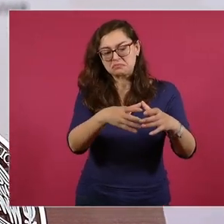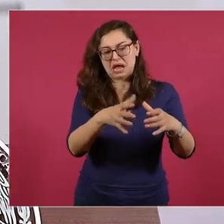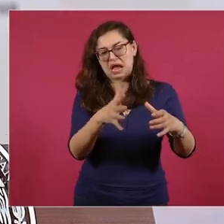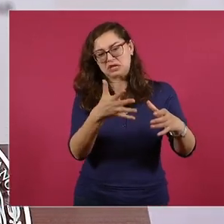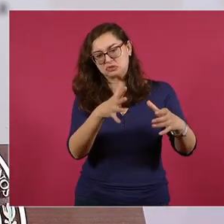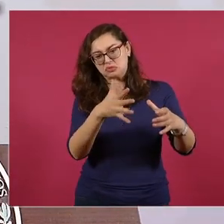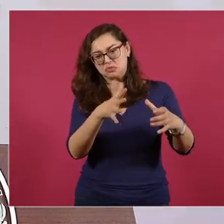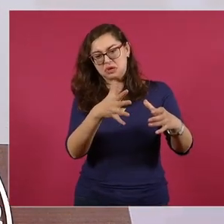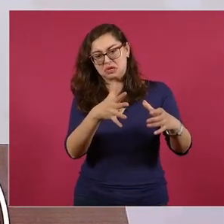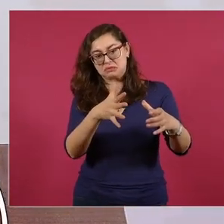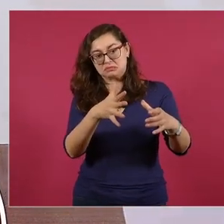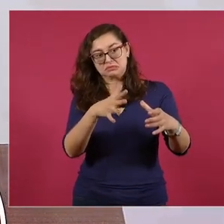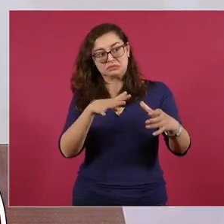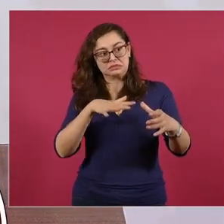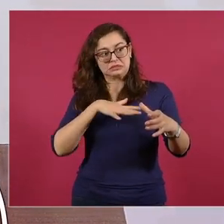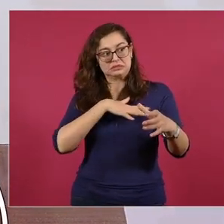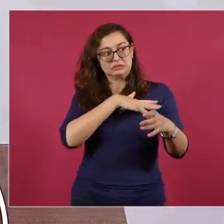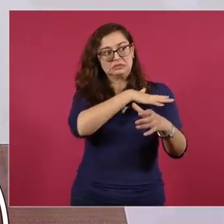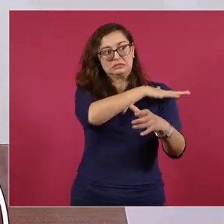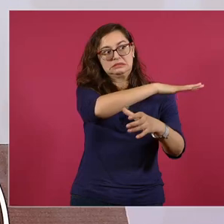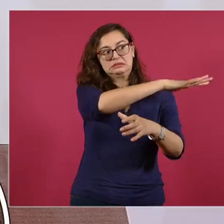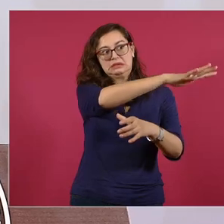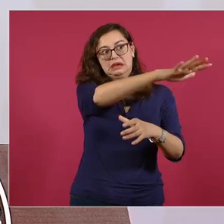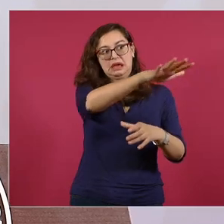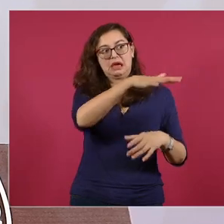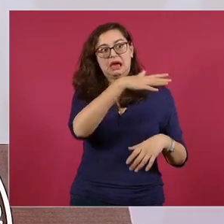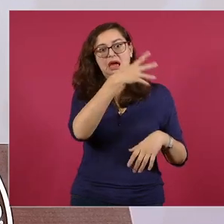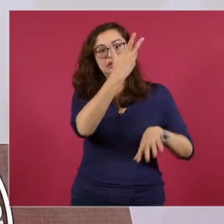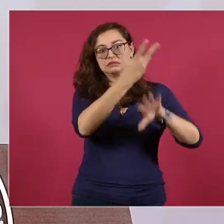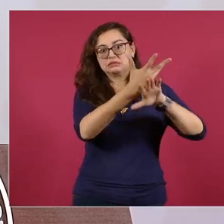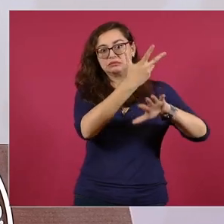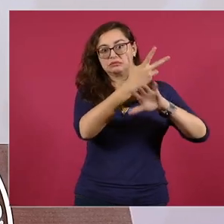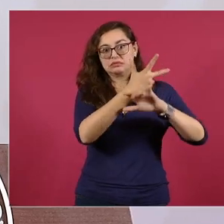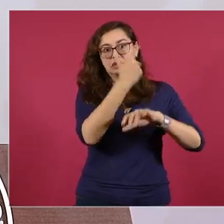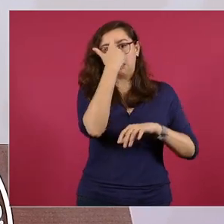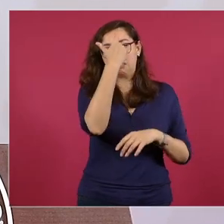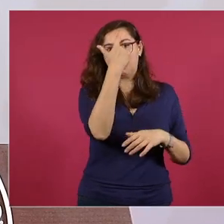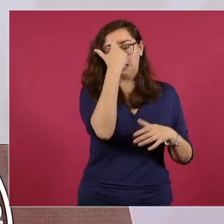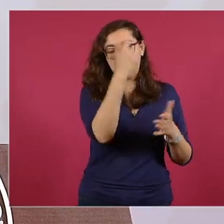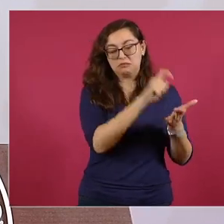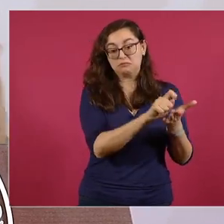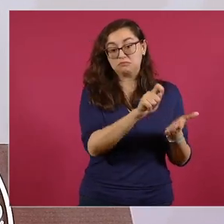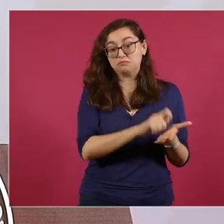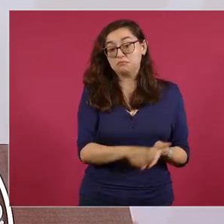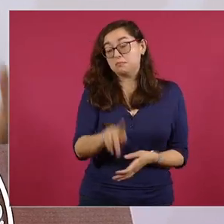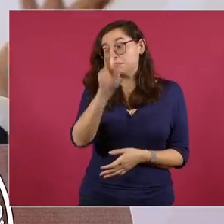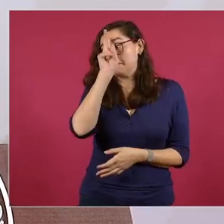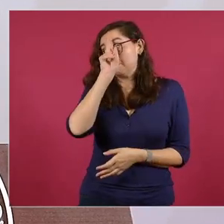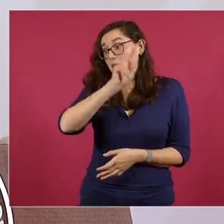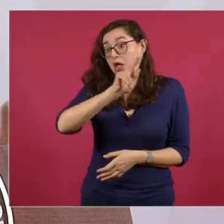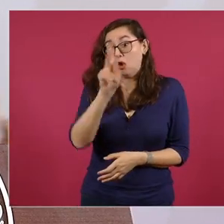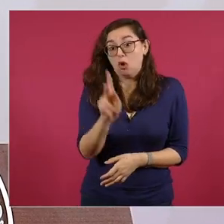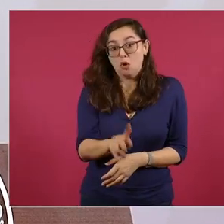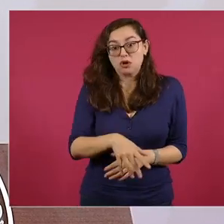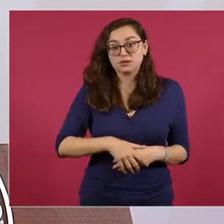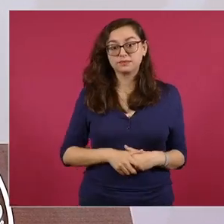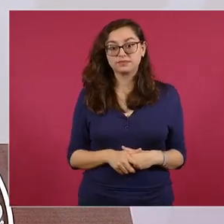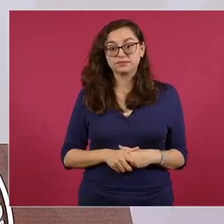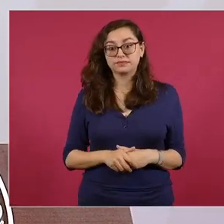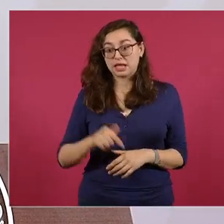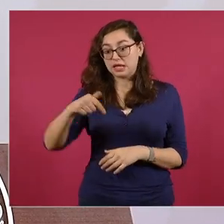que los escritores del New York Times y del Washington Post o está mejor el Reforma